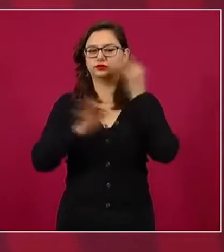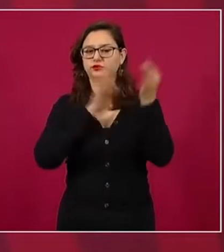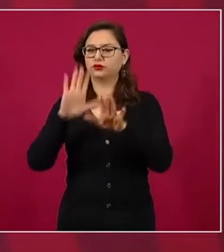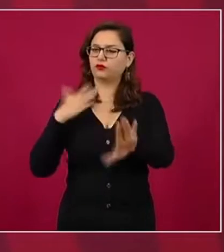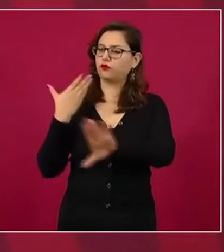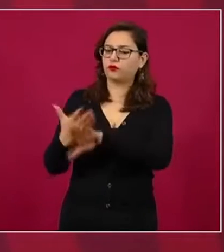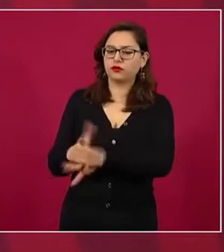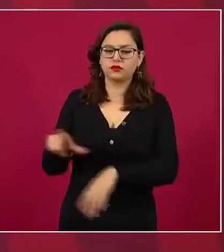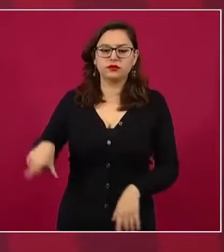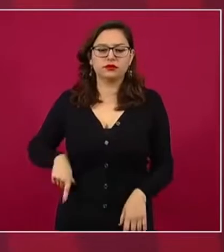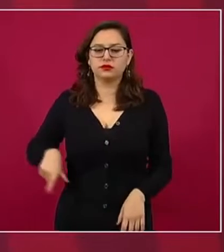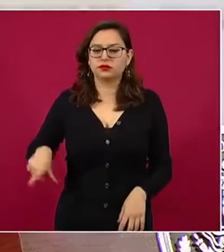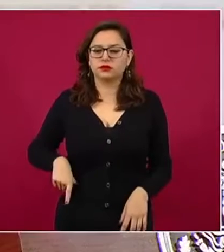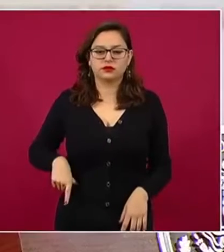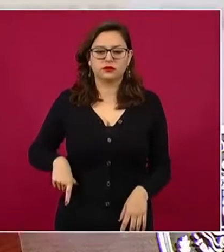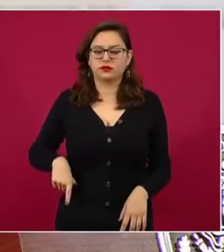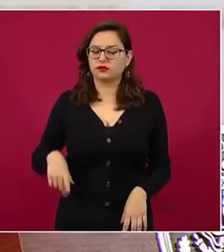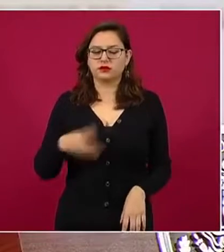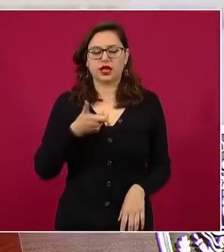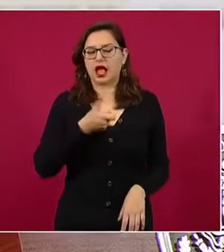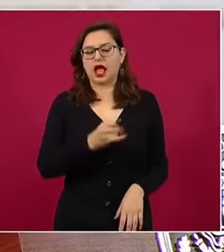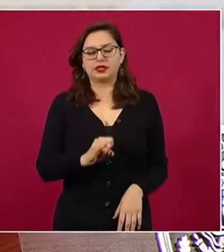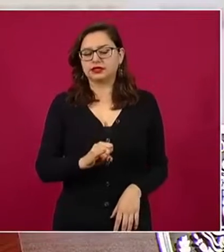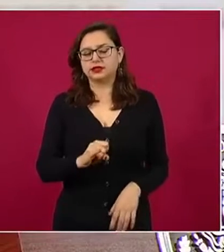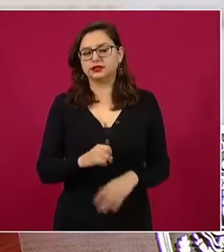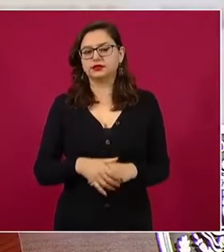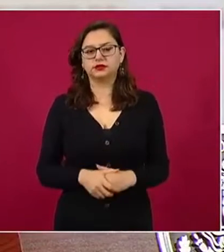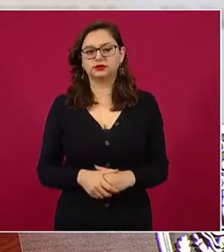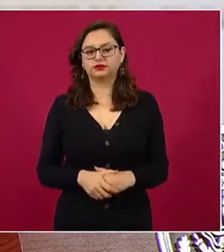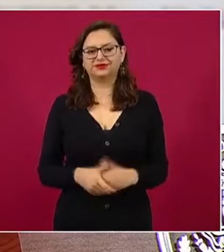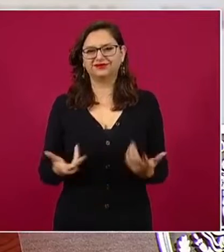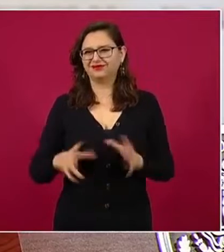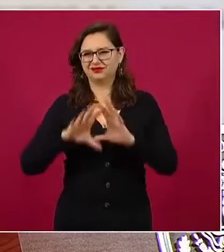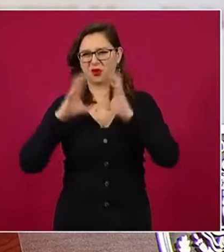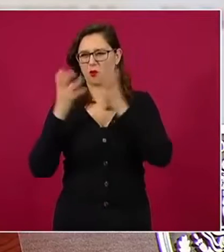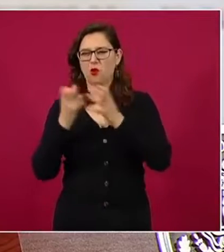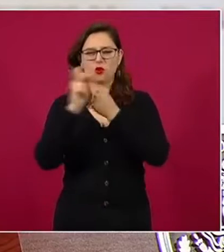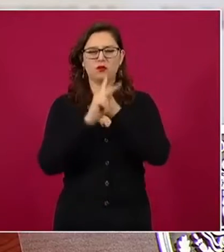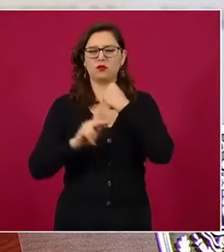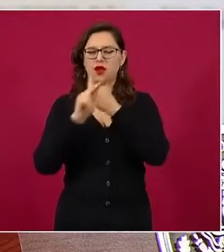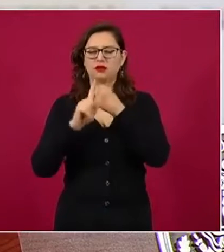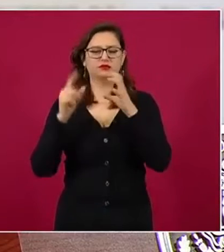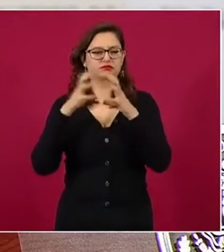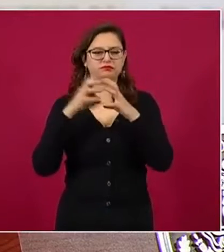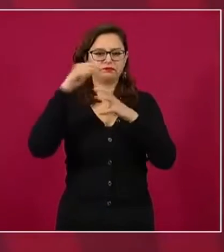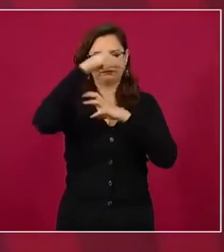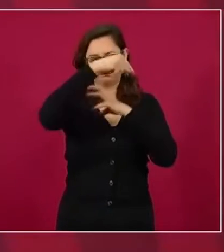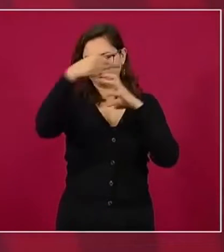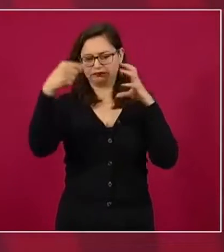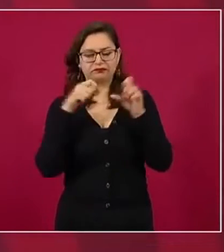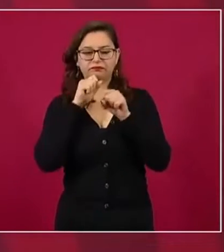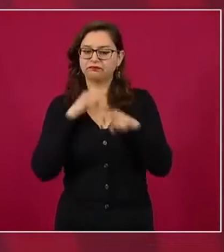eso lo aplican en todo el mundo. Cuando hay un líder,